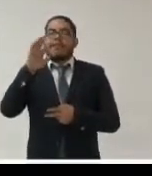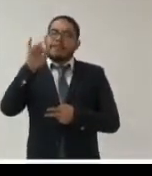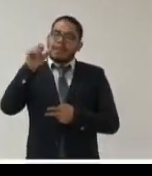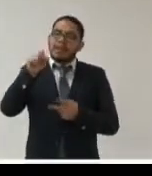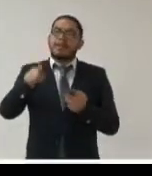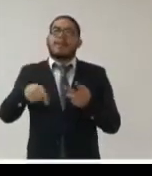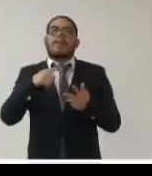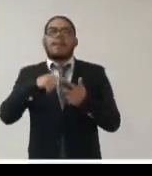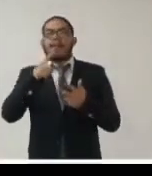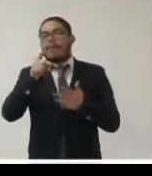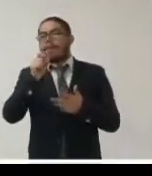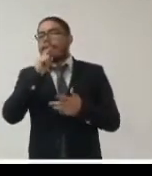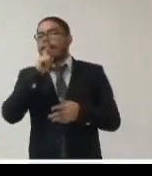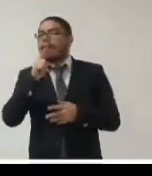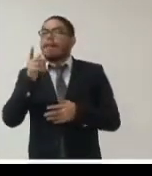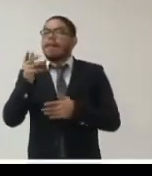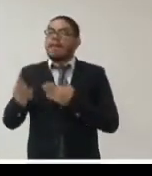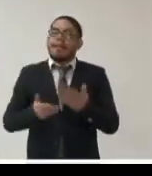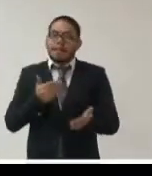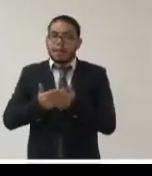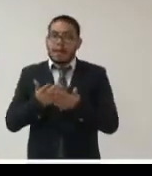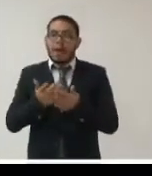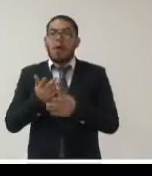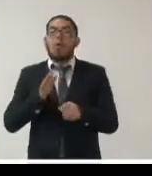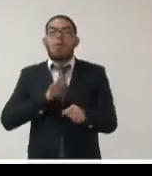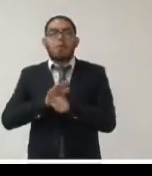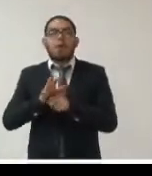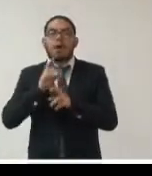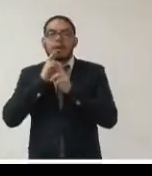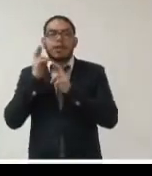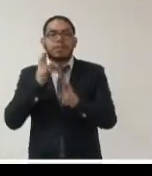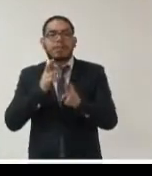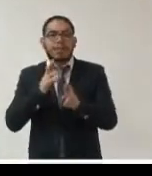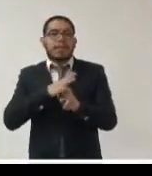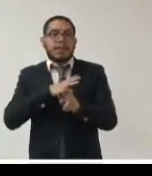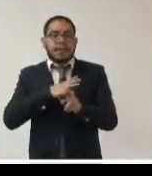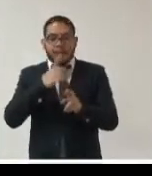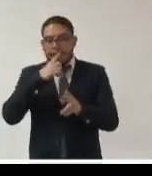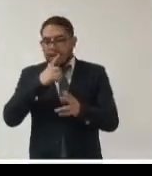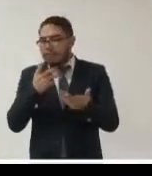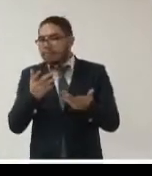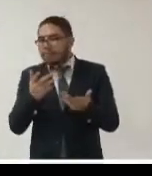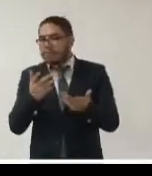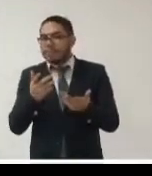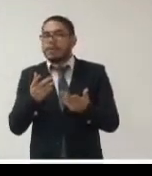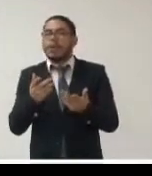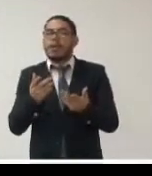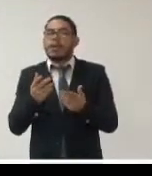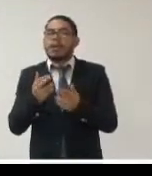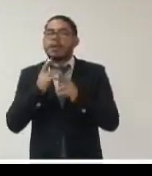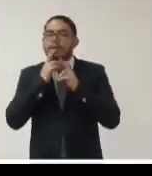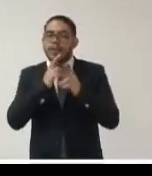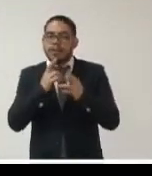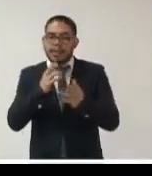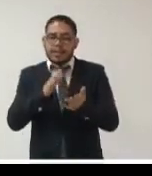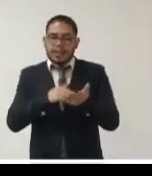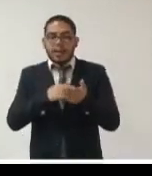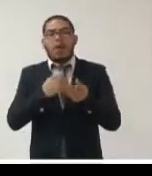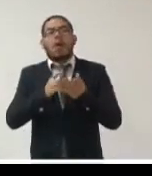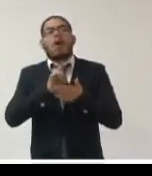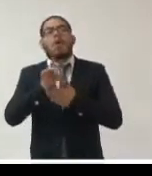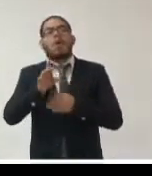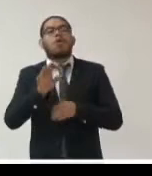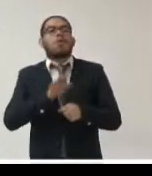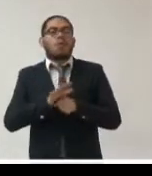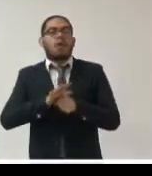a solicitudes los tipos de respuesta que da el sujeto obligado los sujetos obligados con mayor